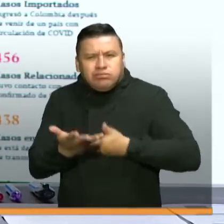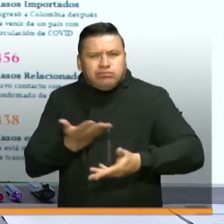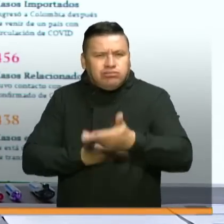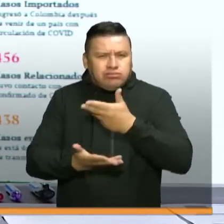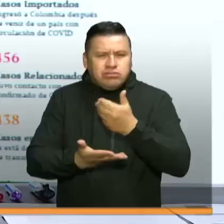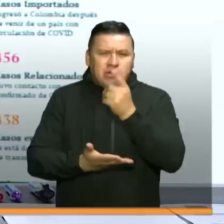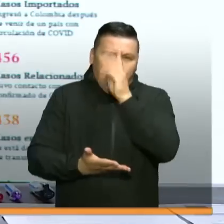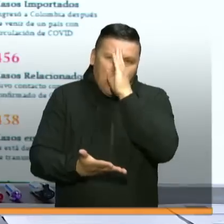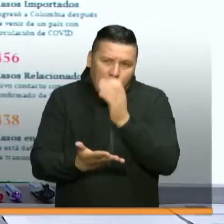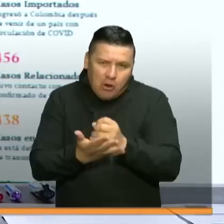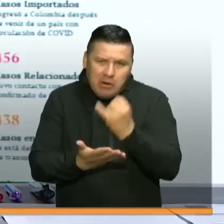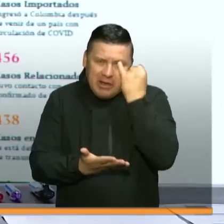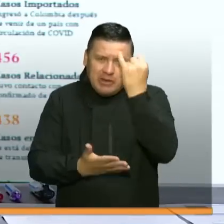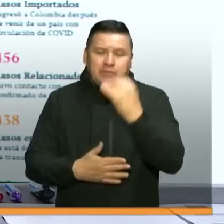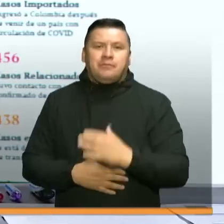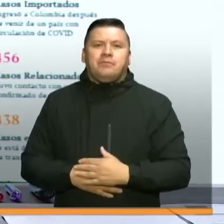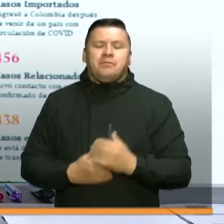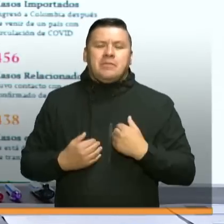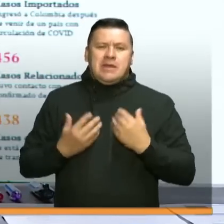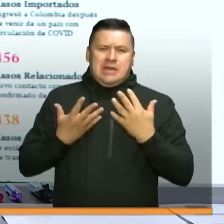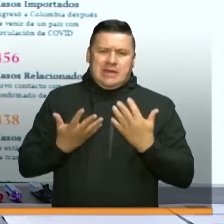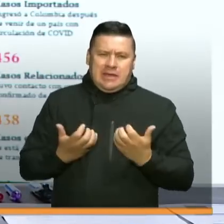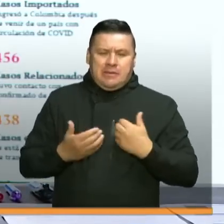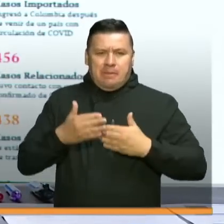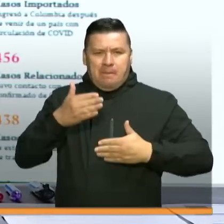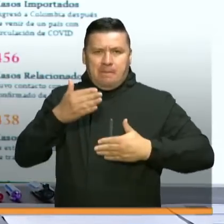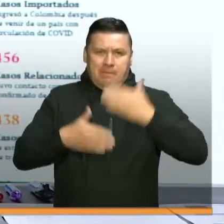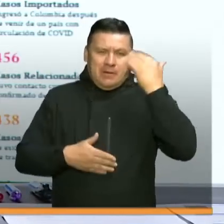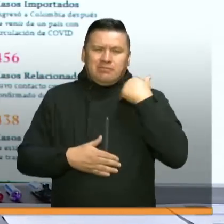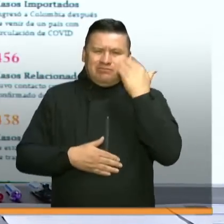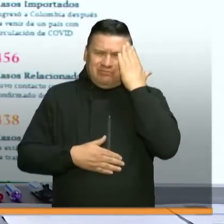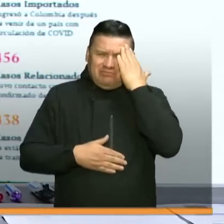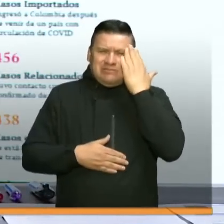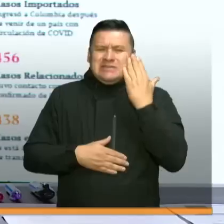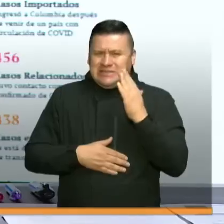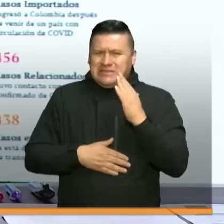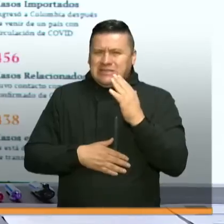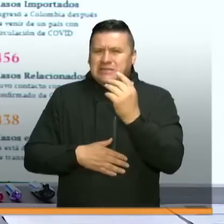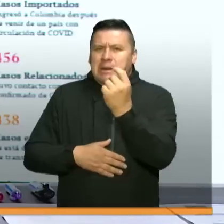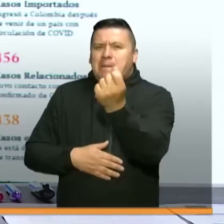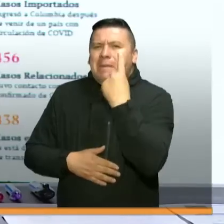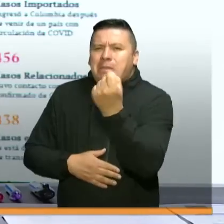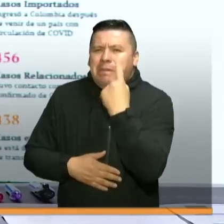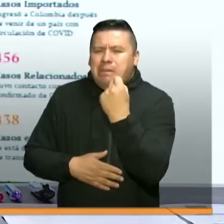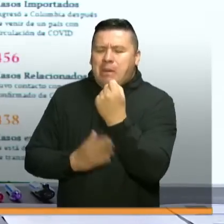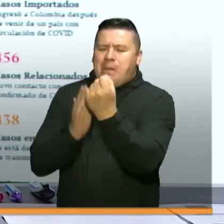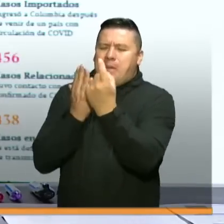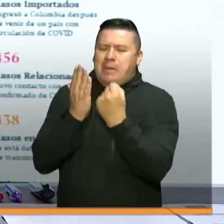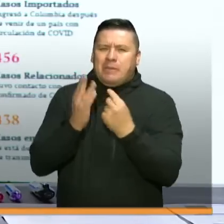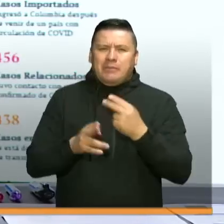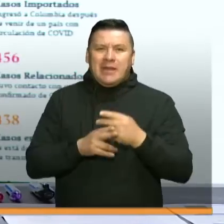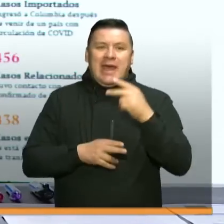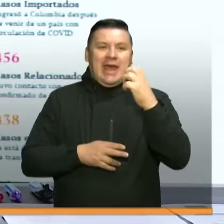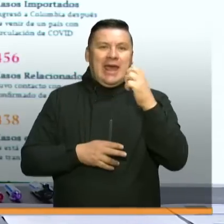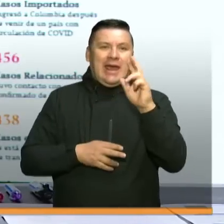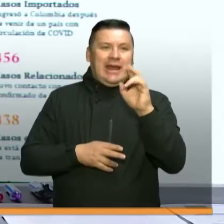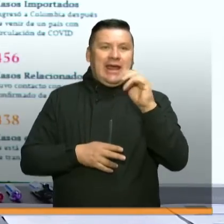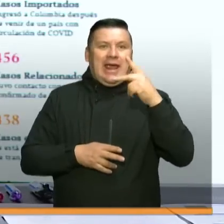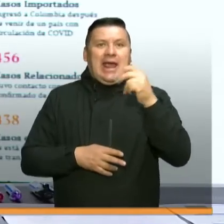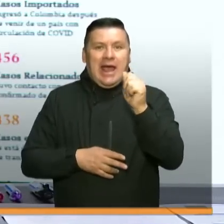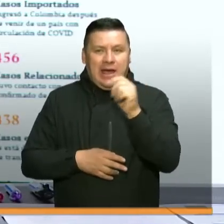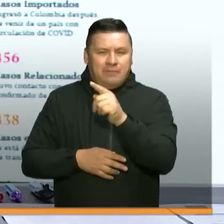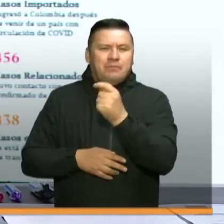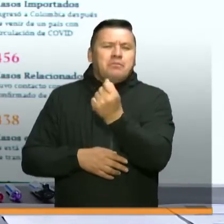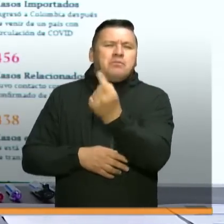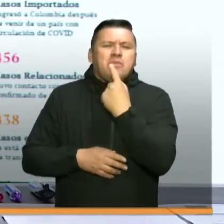ideas y opiniones. Y yo quisiera empezar, porque sé que ya han llegado varias preguntas, con Erika Arroyo, que me